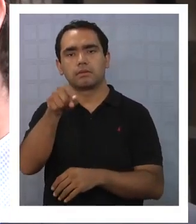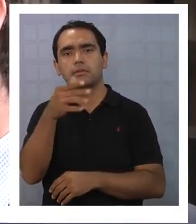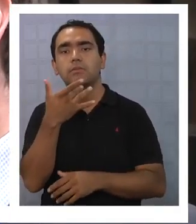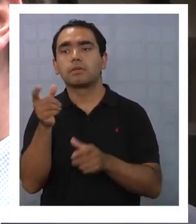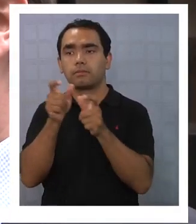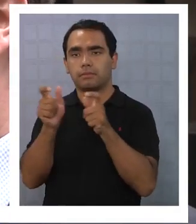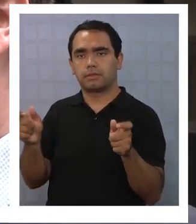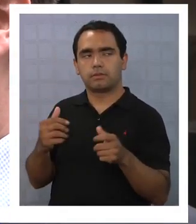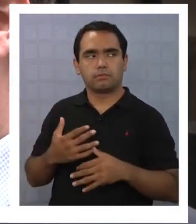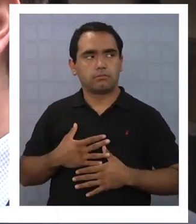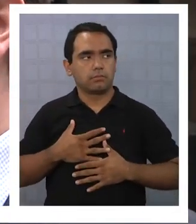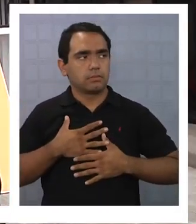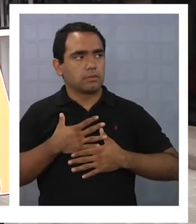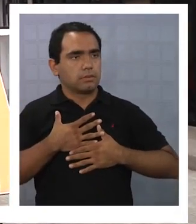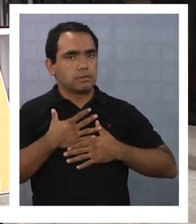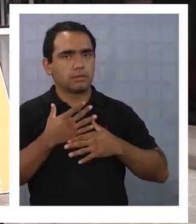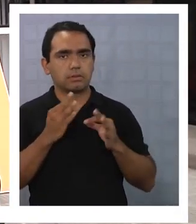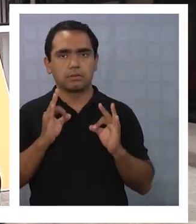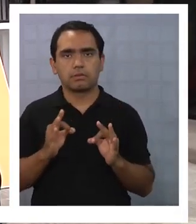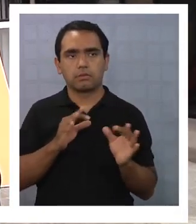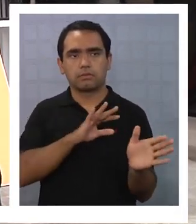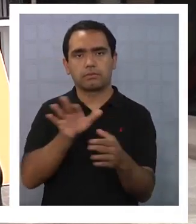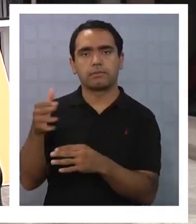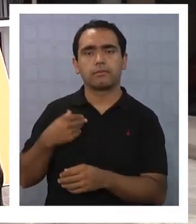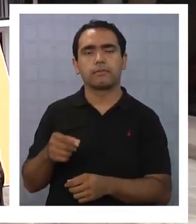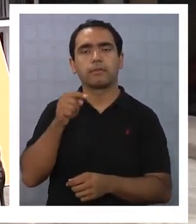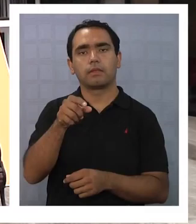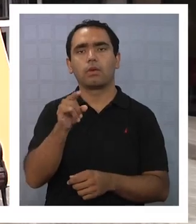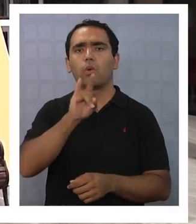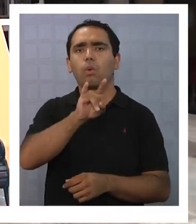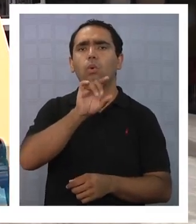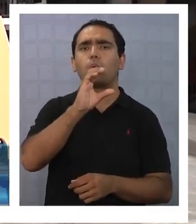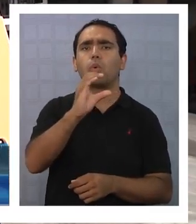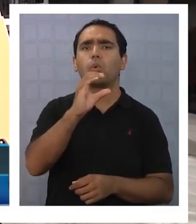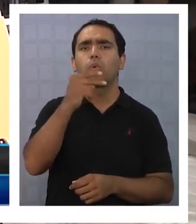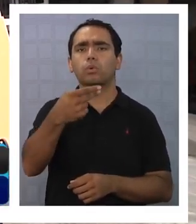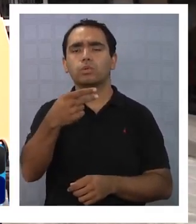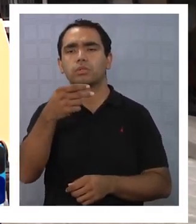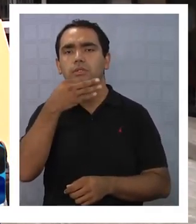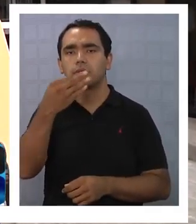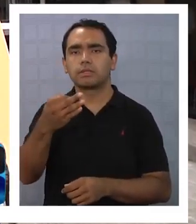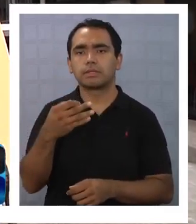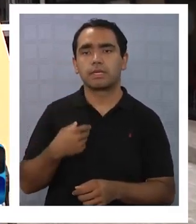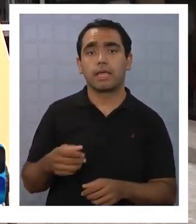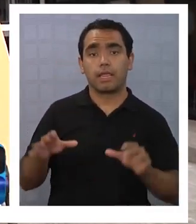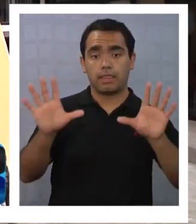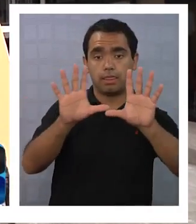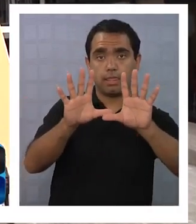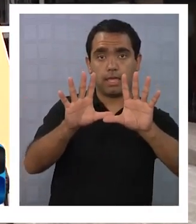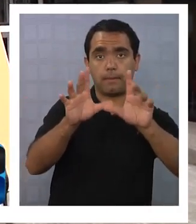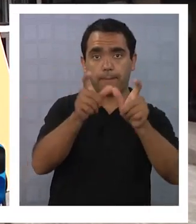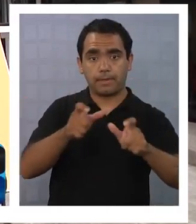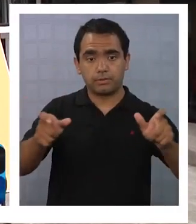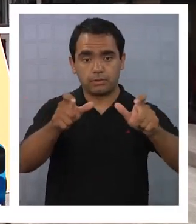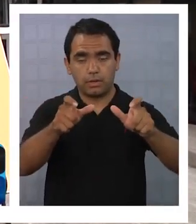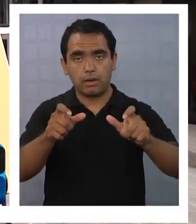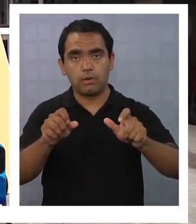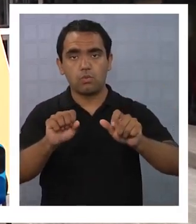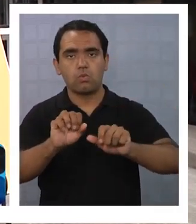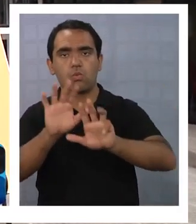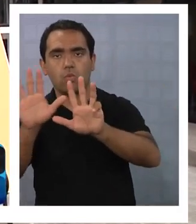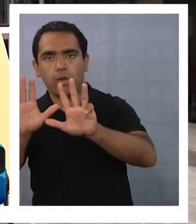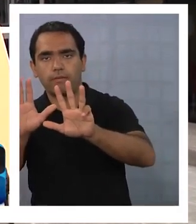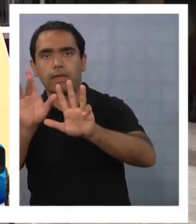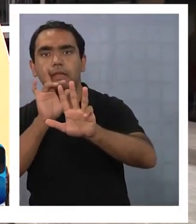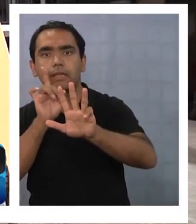de los ciudadanos. La última encuesta en US nos revela que de 10 personas, 9 que tienen temor por inseguridad, no van a